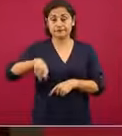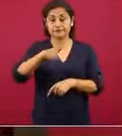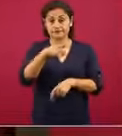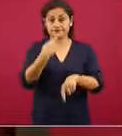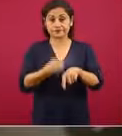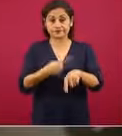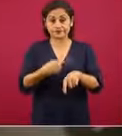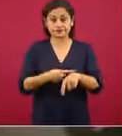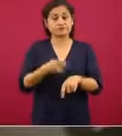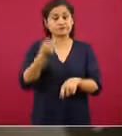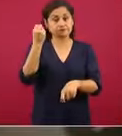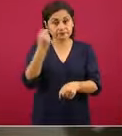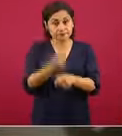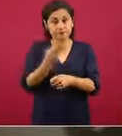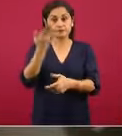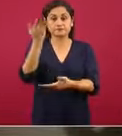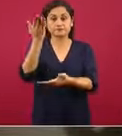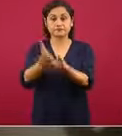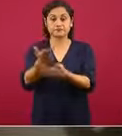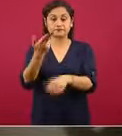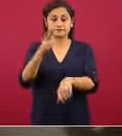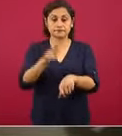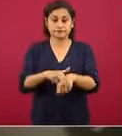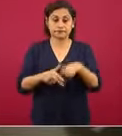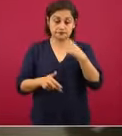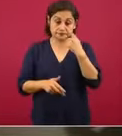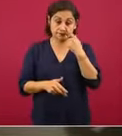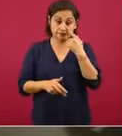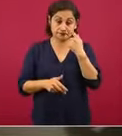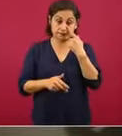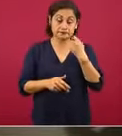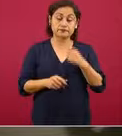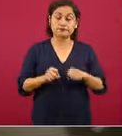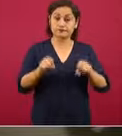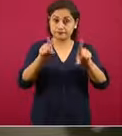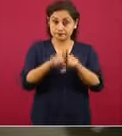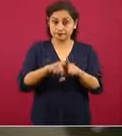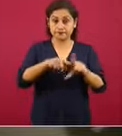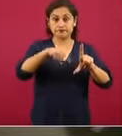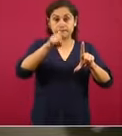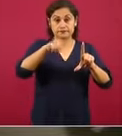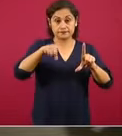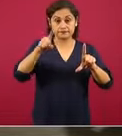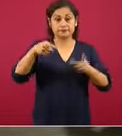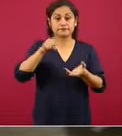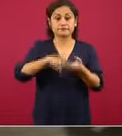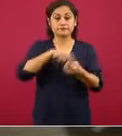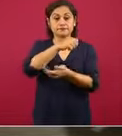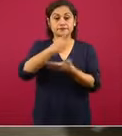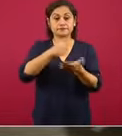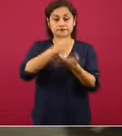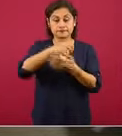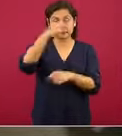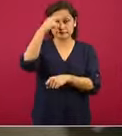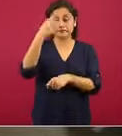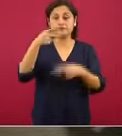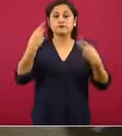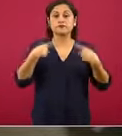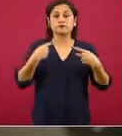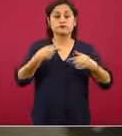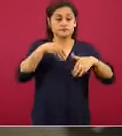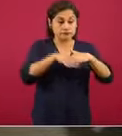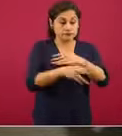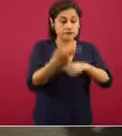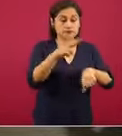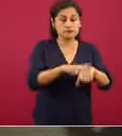temprana. La siguiente. Y tenemos lo mismo, las tendencias lo vemos ahora también, hospitalizados y no hospitalizados y